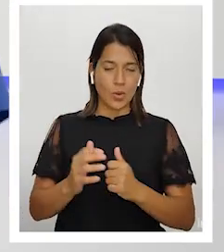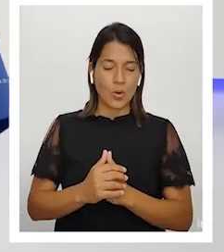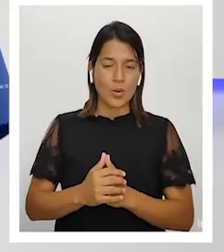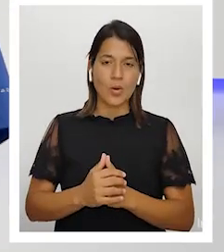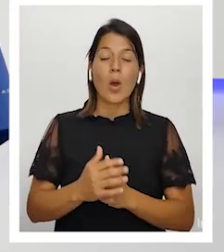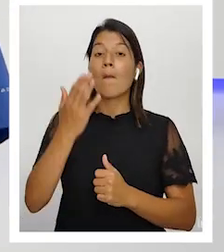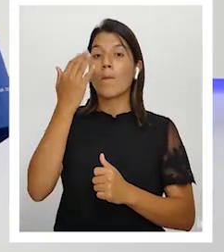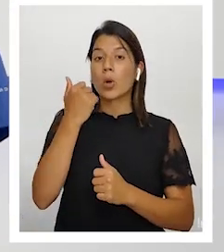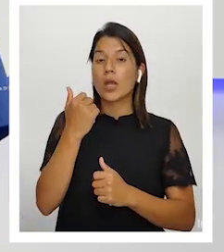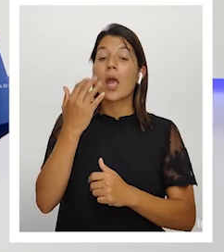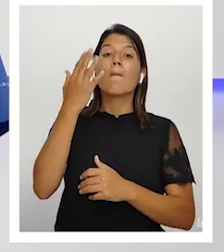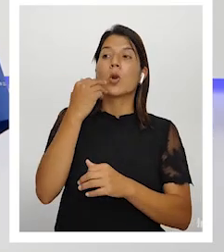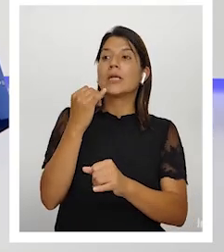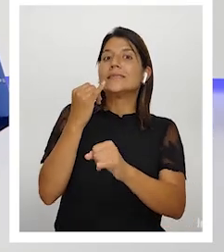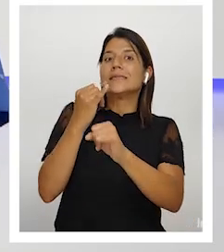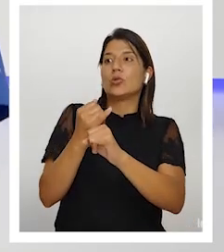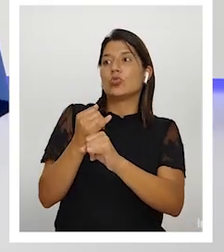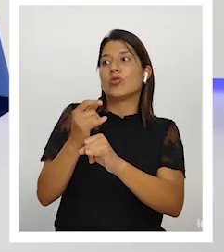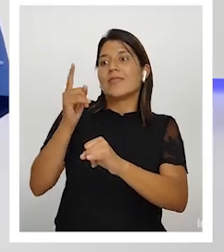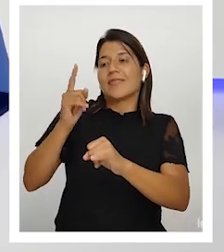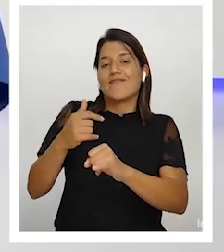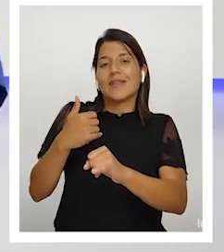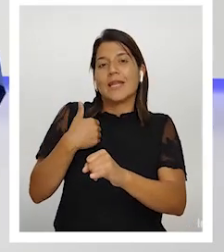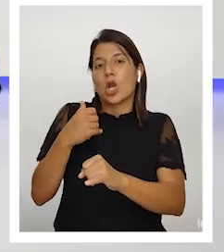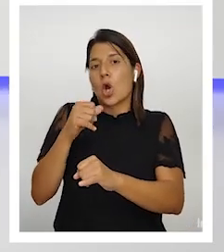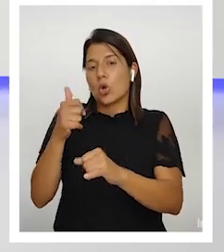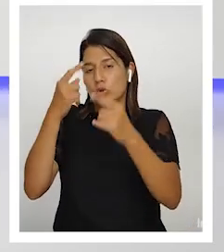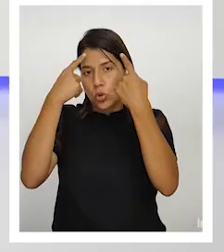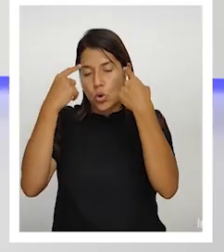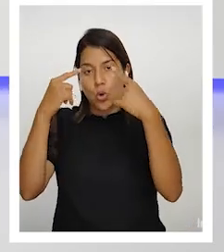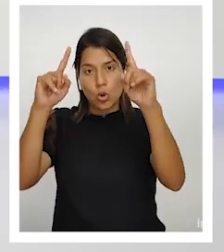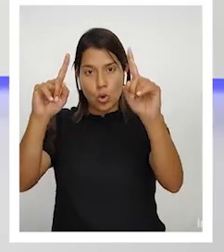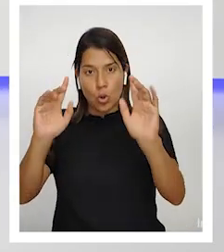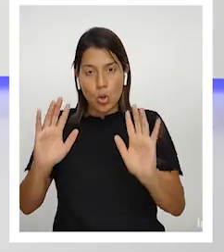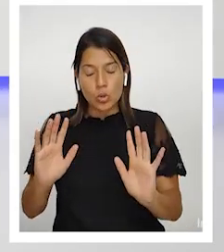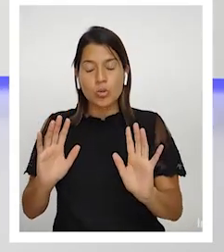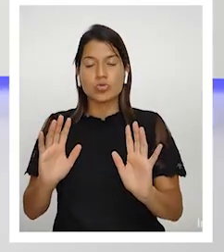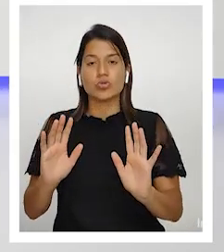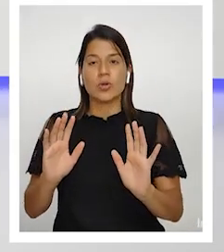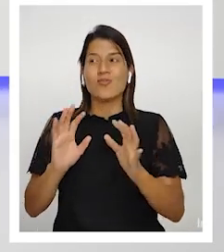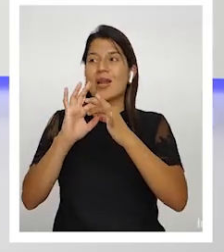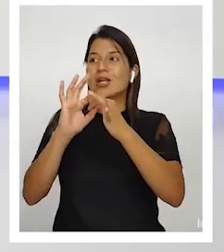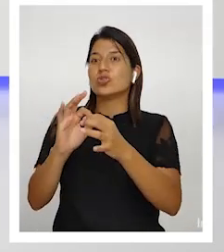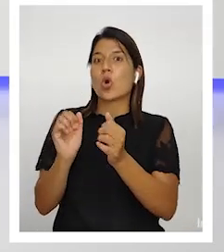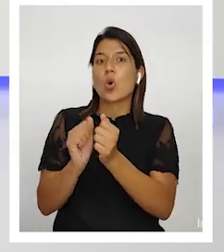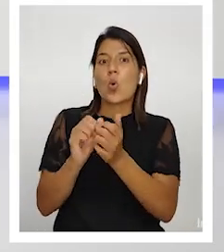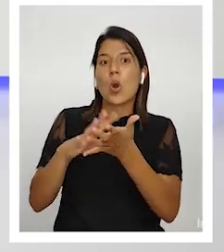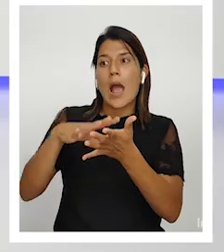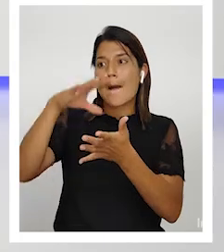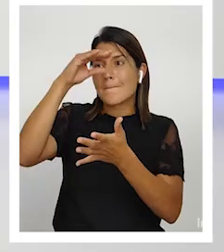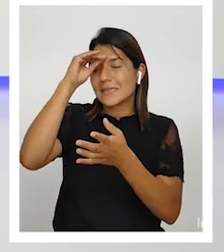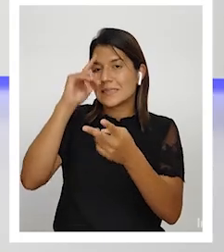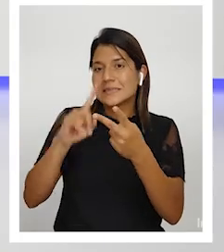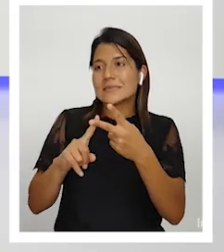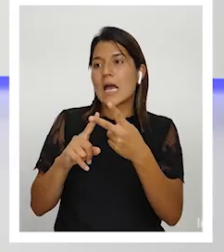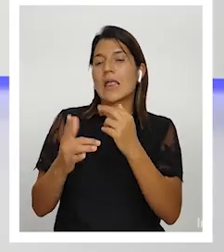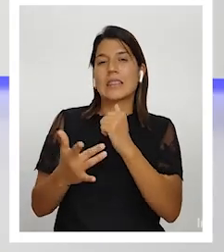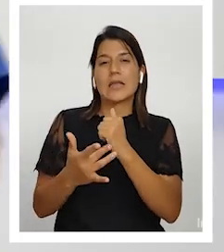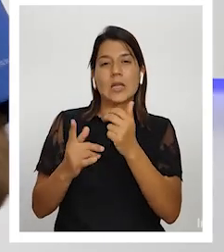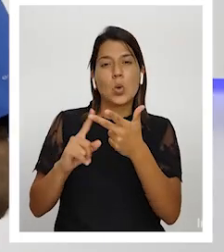institución tiene que dar en términos de aprendizaje difusión de tecnología educación